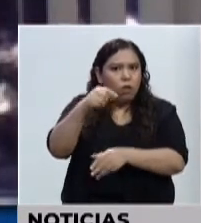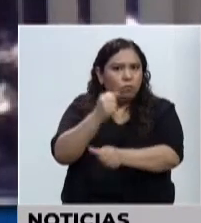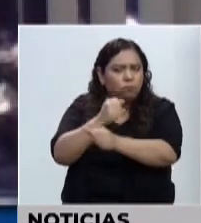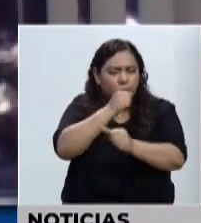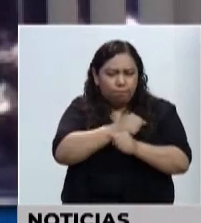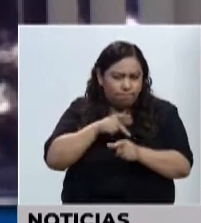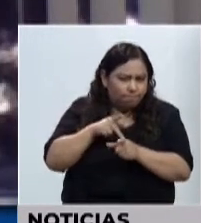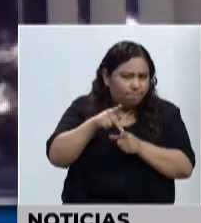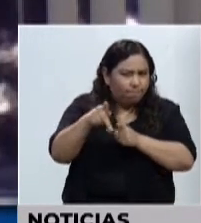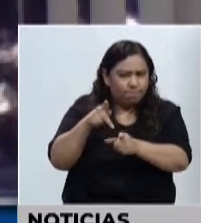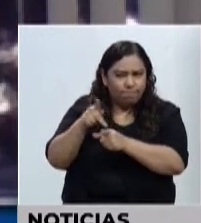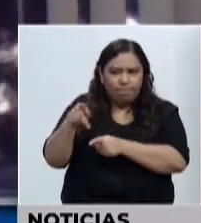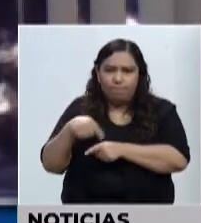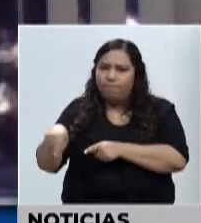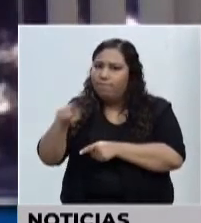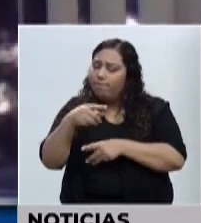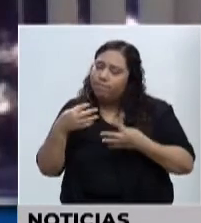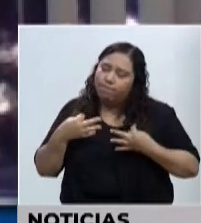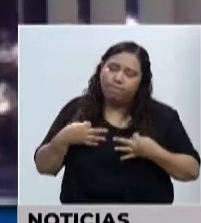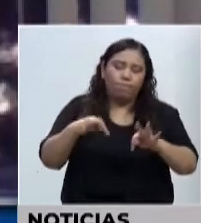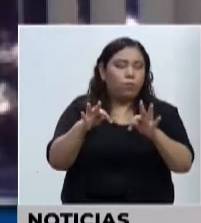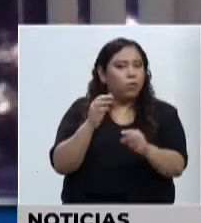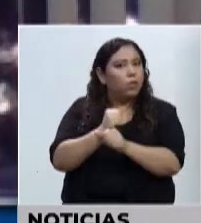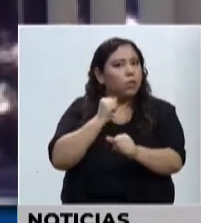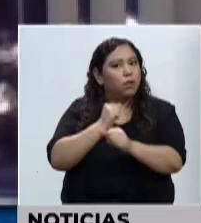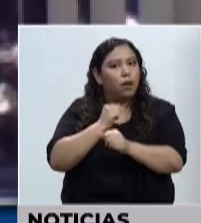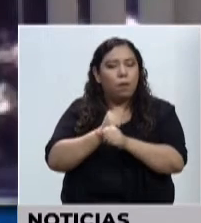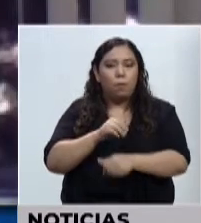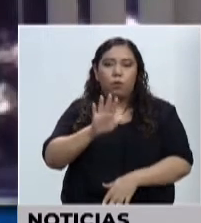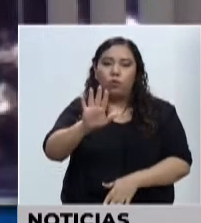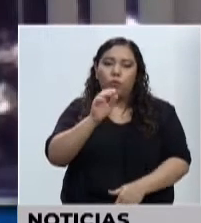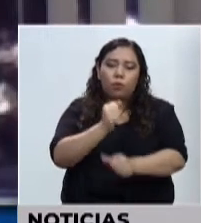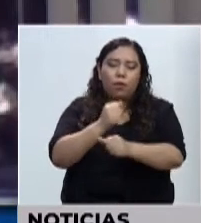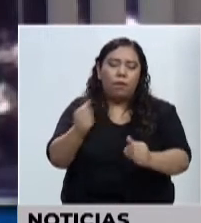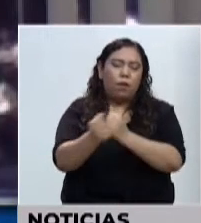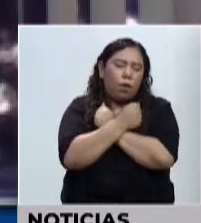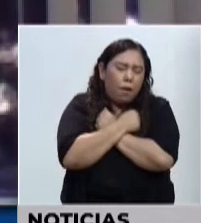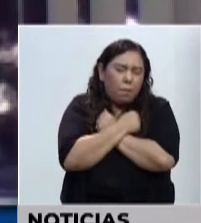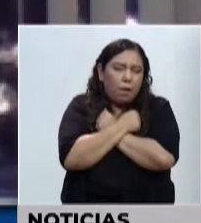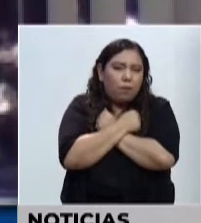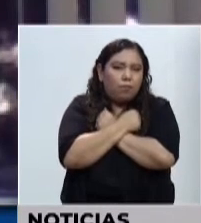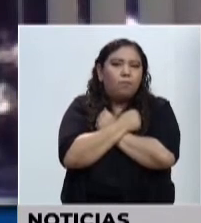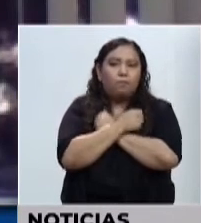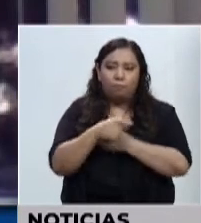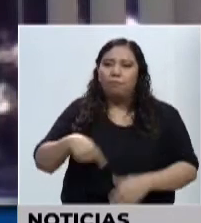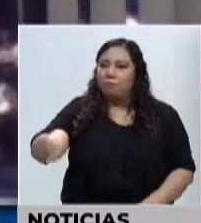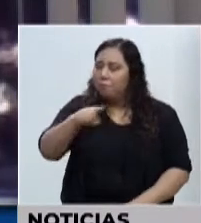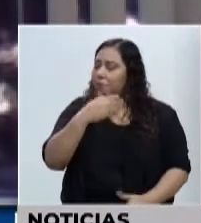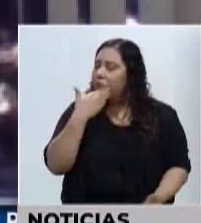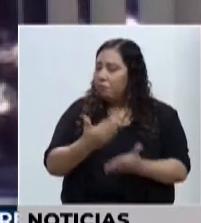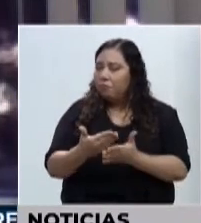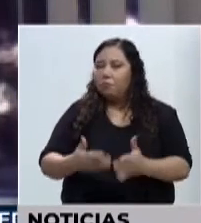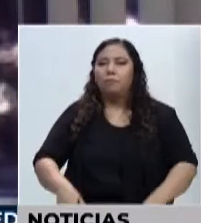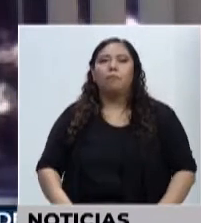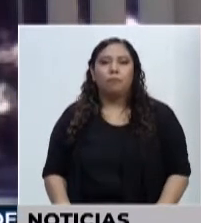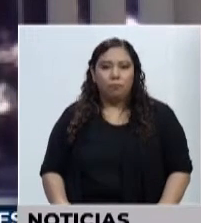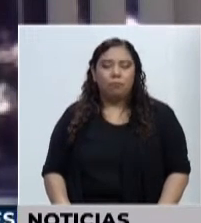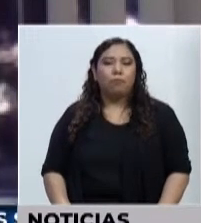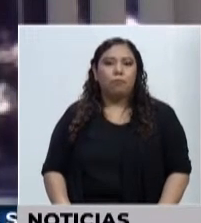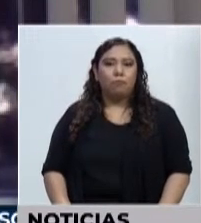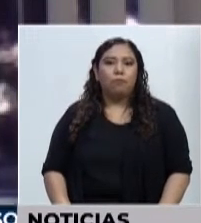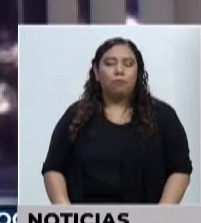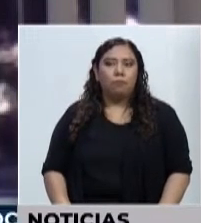persona y se esfuerzan y aman su trabajo. Y así que ha sido un aprendizaje